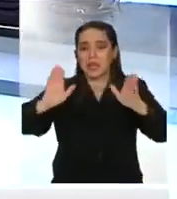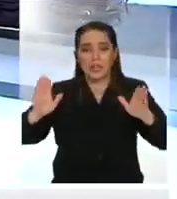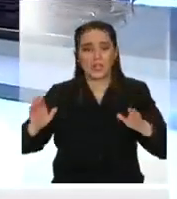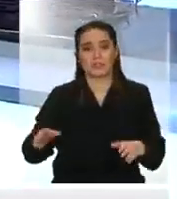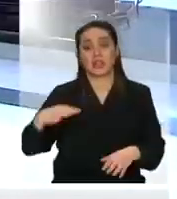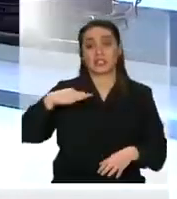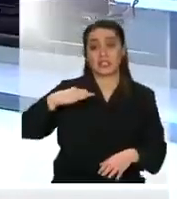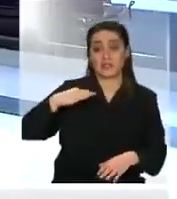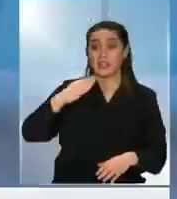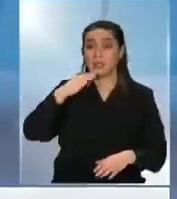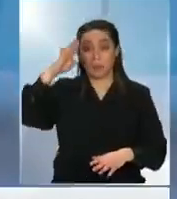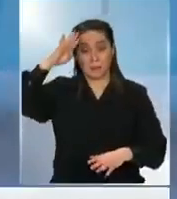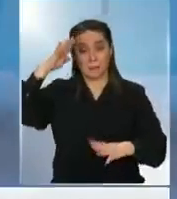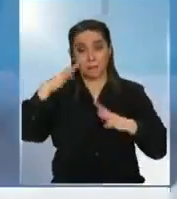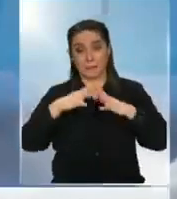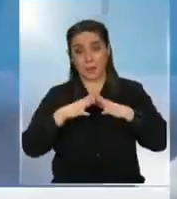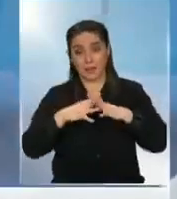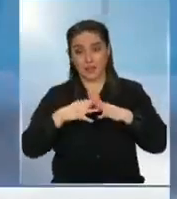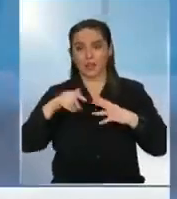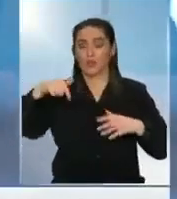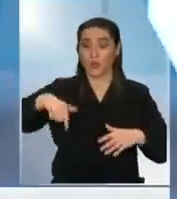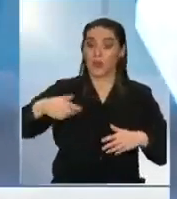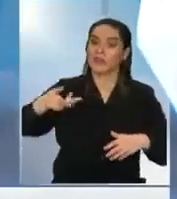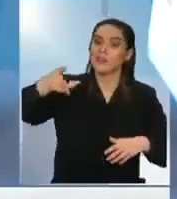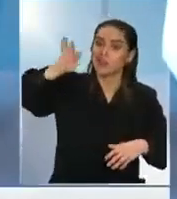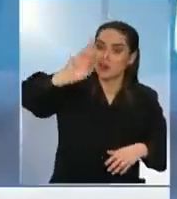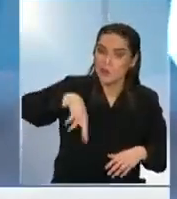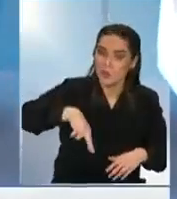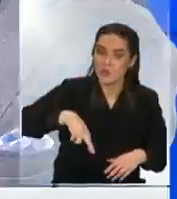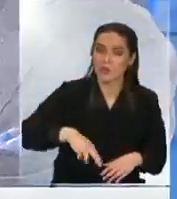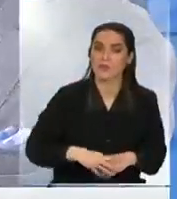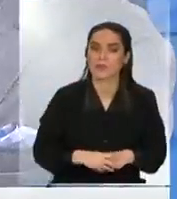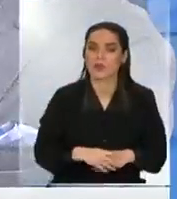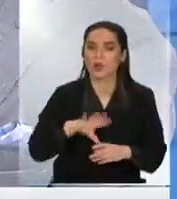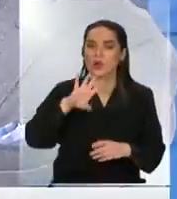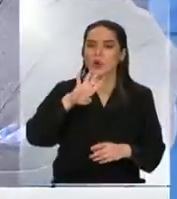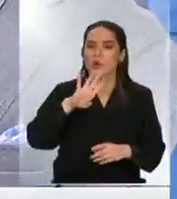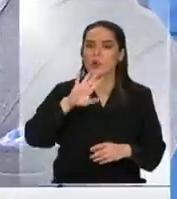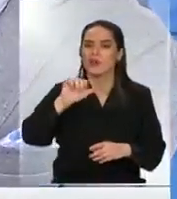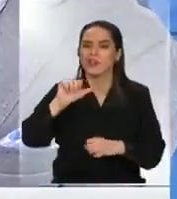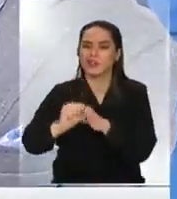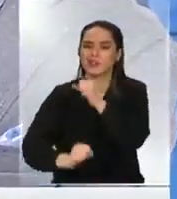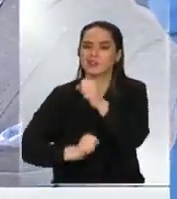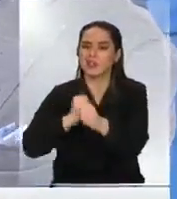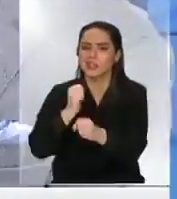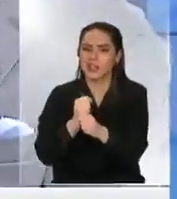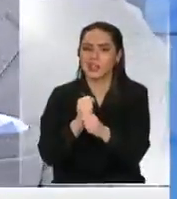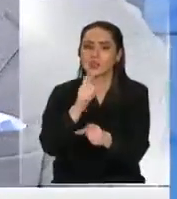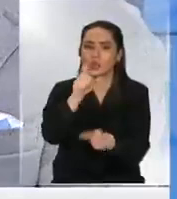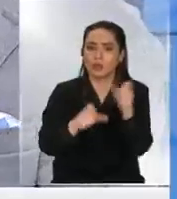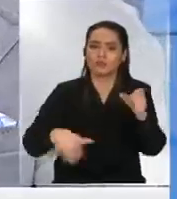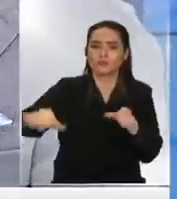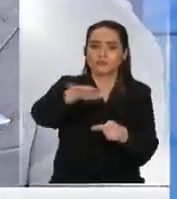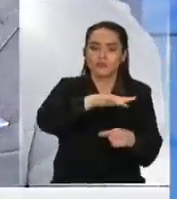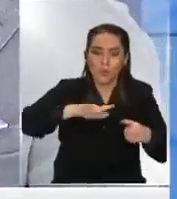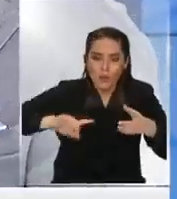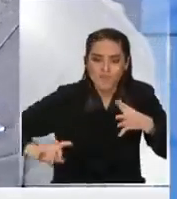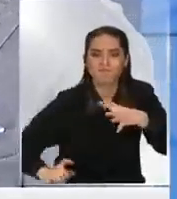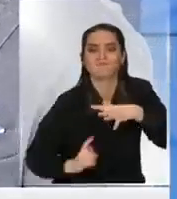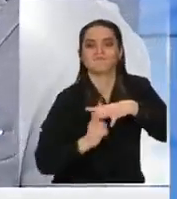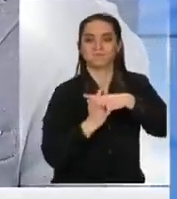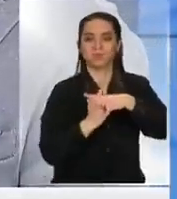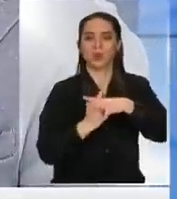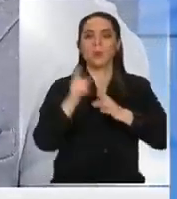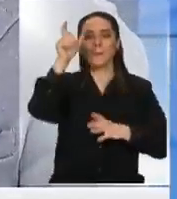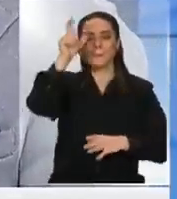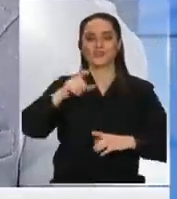civiles como militares y hoy día nos hemos demorado de nuevo 46 años en que el pueblo resurgiera como sujeto político